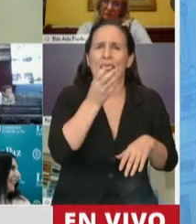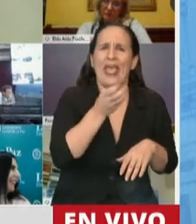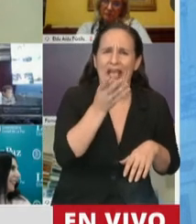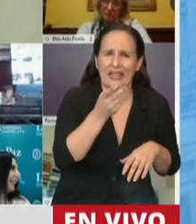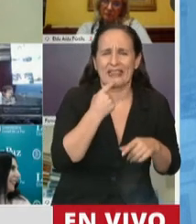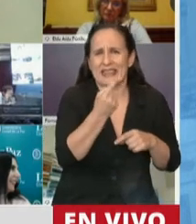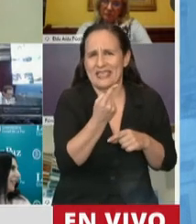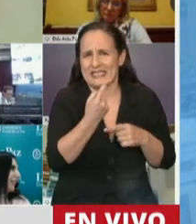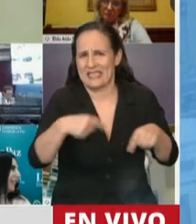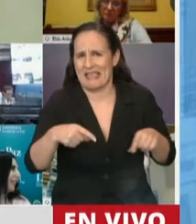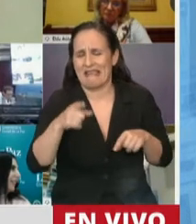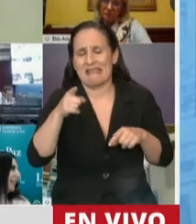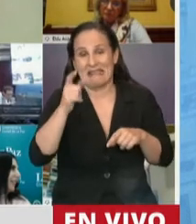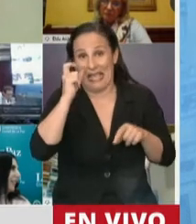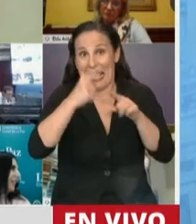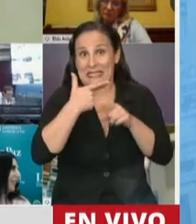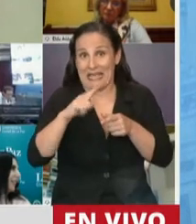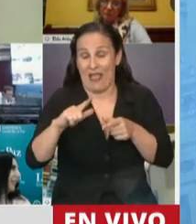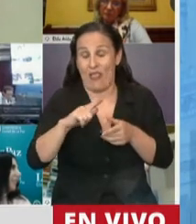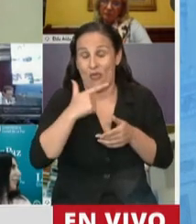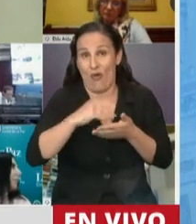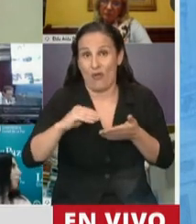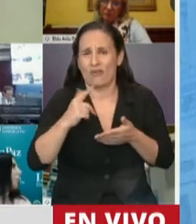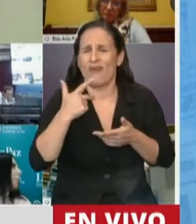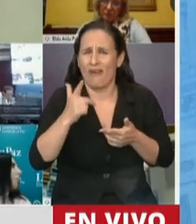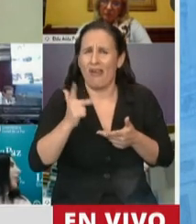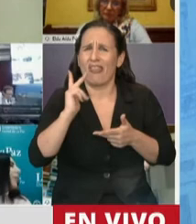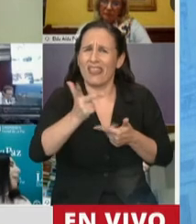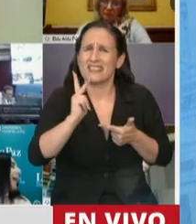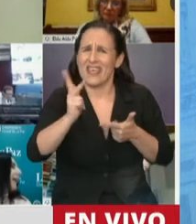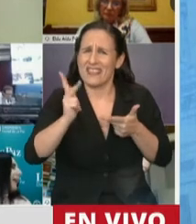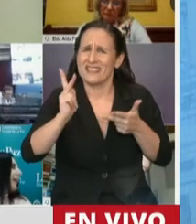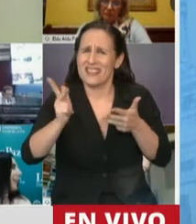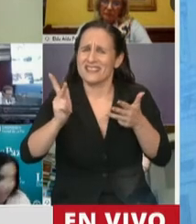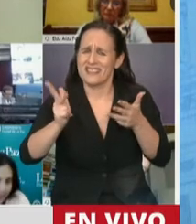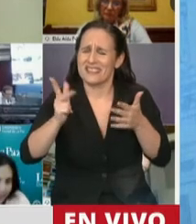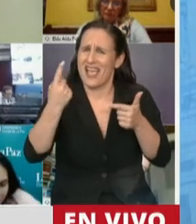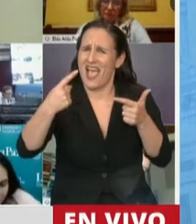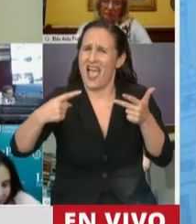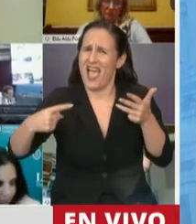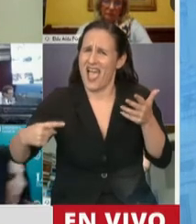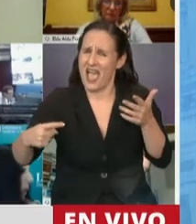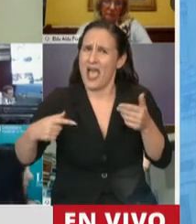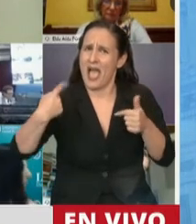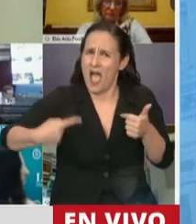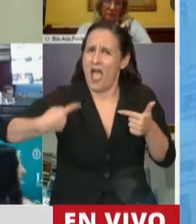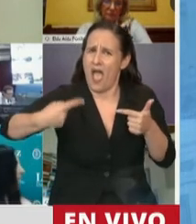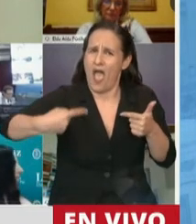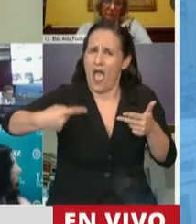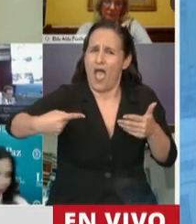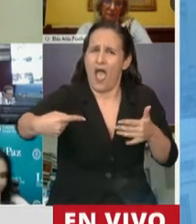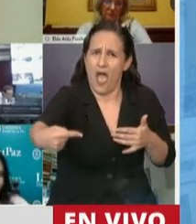consideraciones que el ex senador viene manifestando de manera cada vez más frecuente